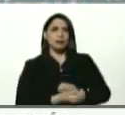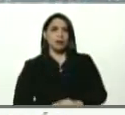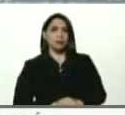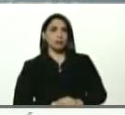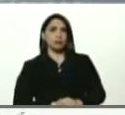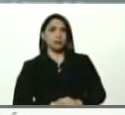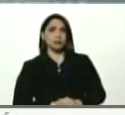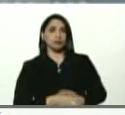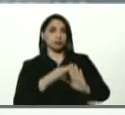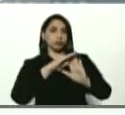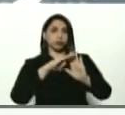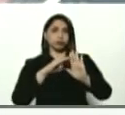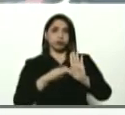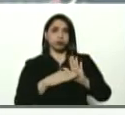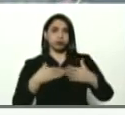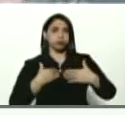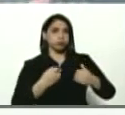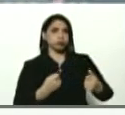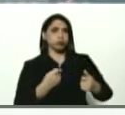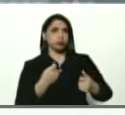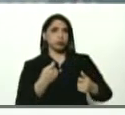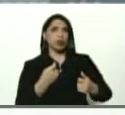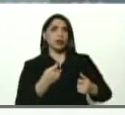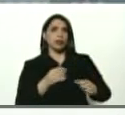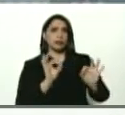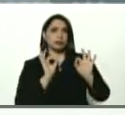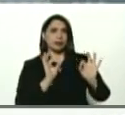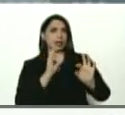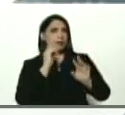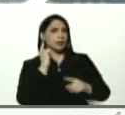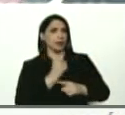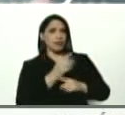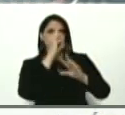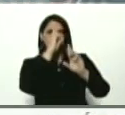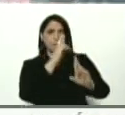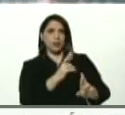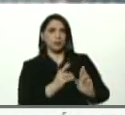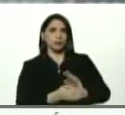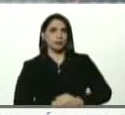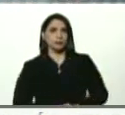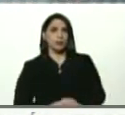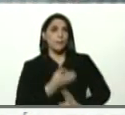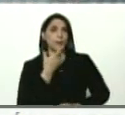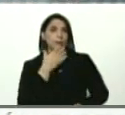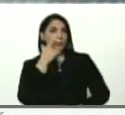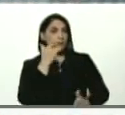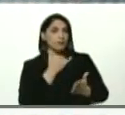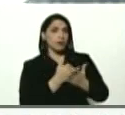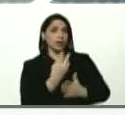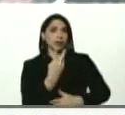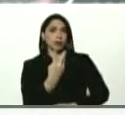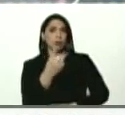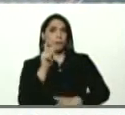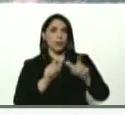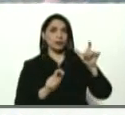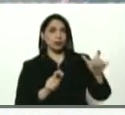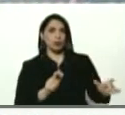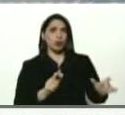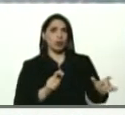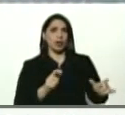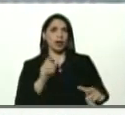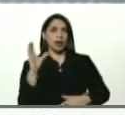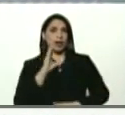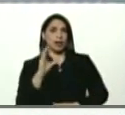protocolos sanitarios que se han diseñado deben respetar. Y en estos dos casos, el Distrito Capital, Juventud,